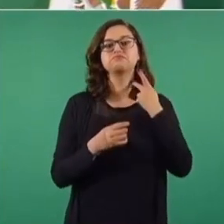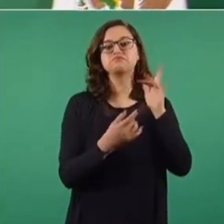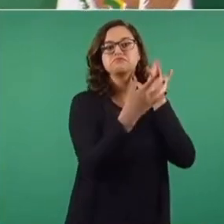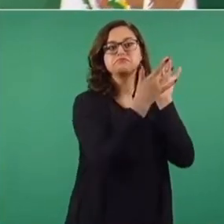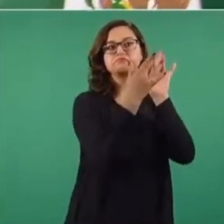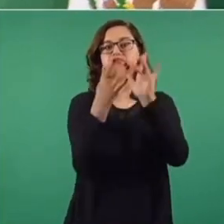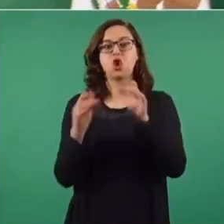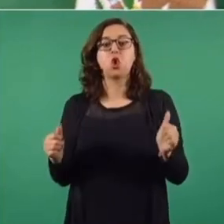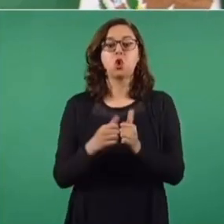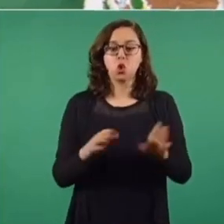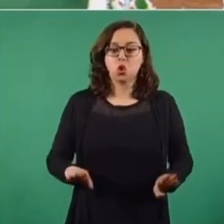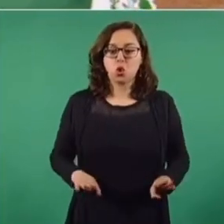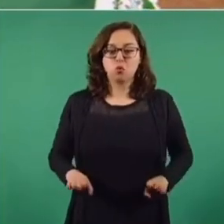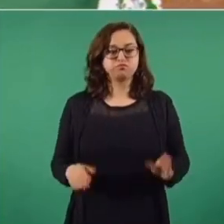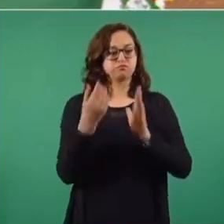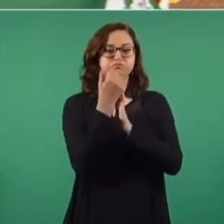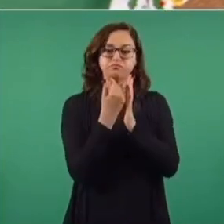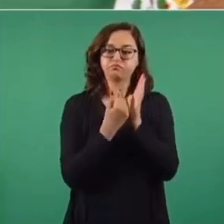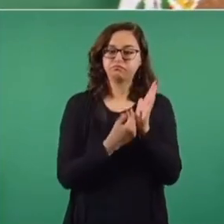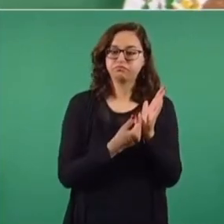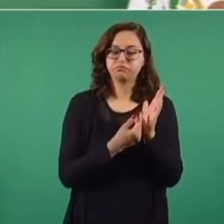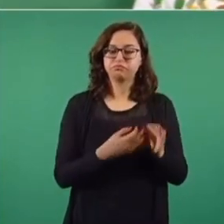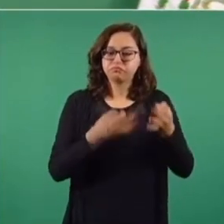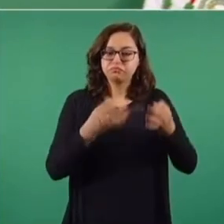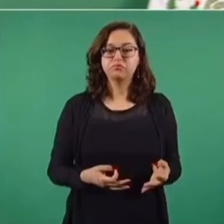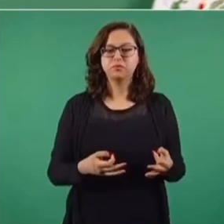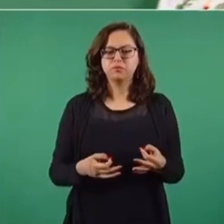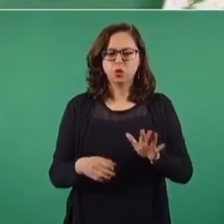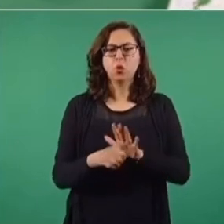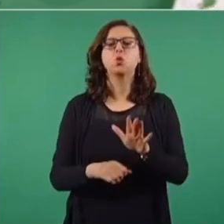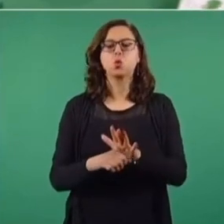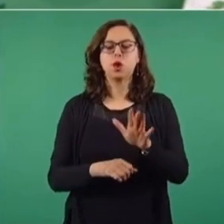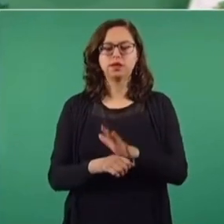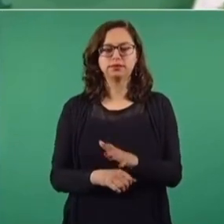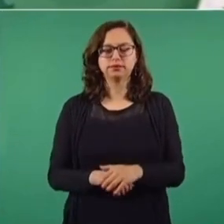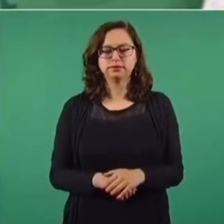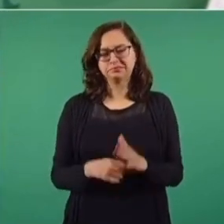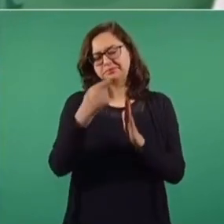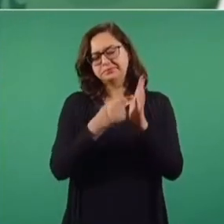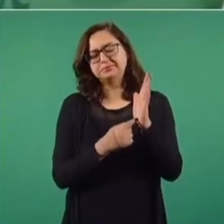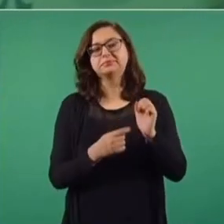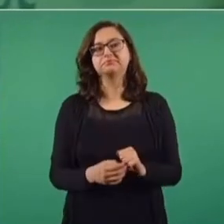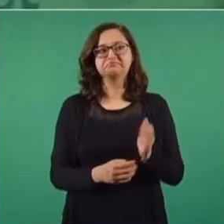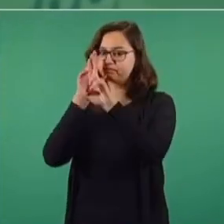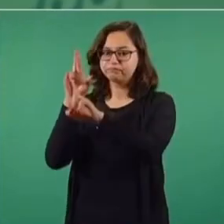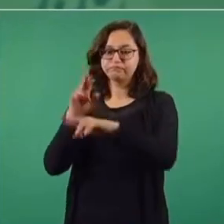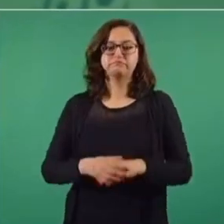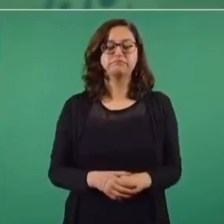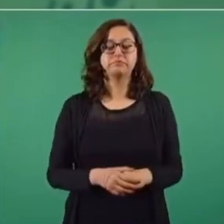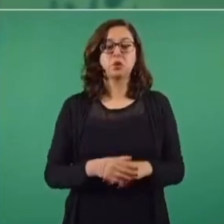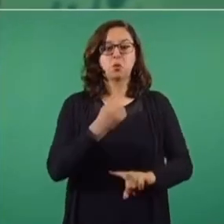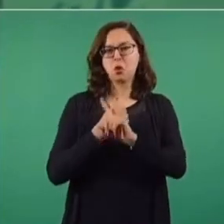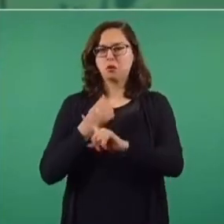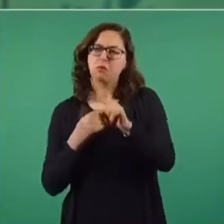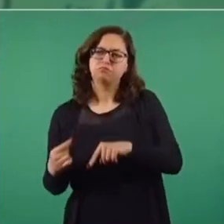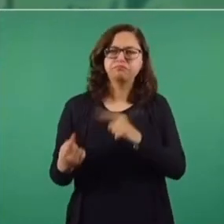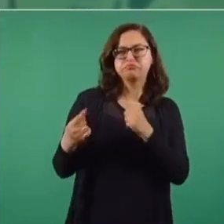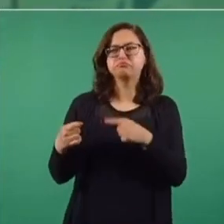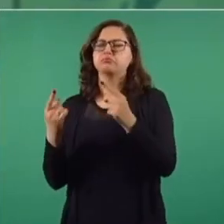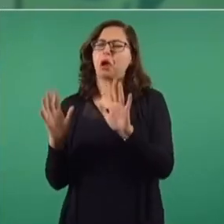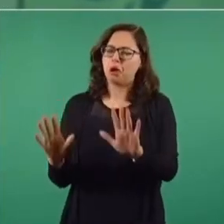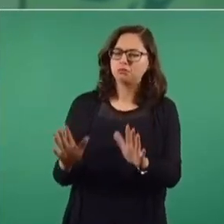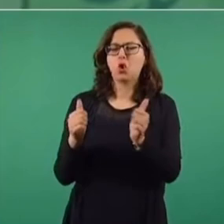en principios y uno de esos principios es la no intervención y la autodeterminación de los pueblos. Un pacífico a las controversias,